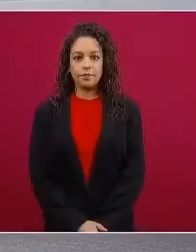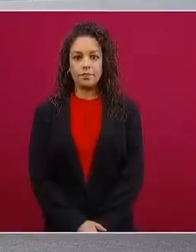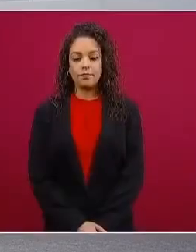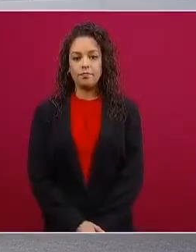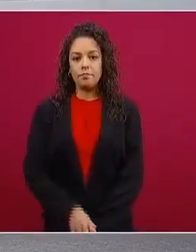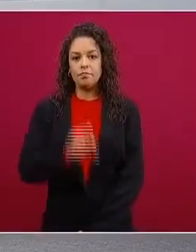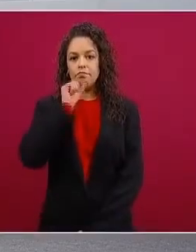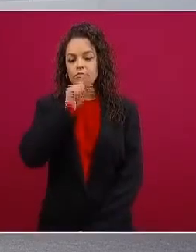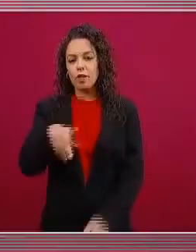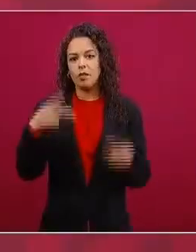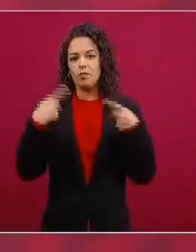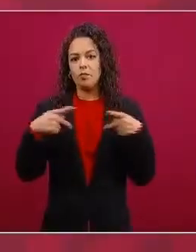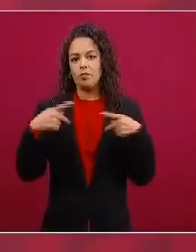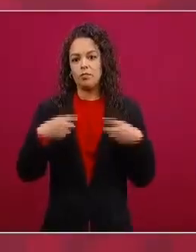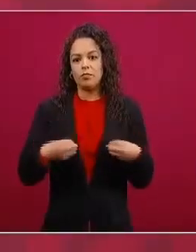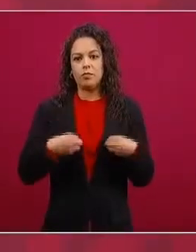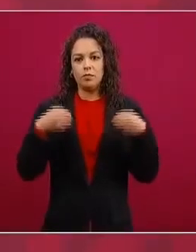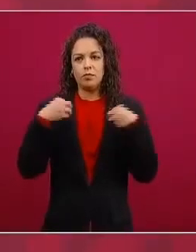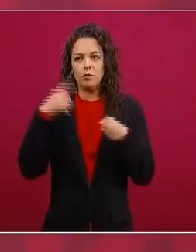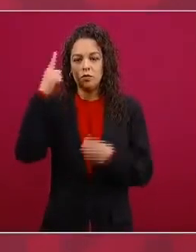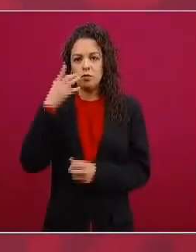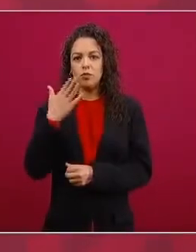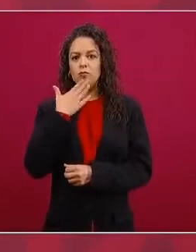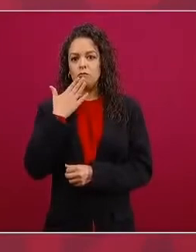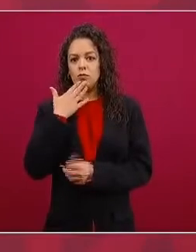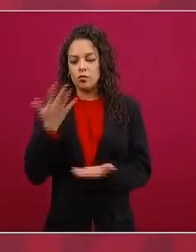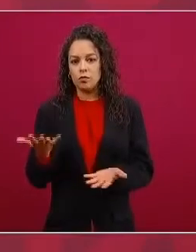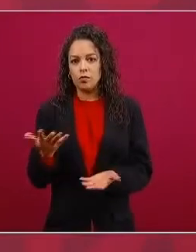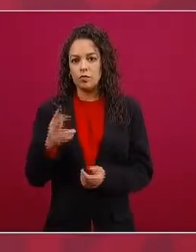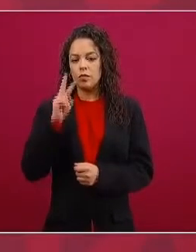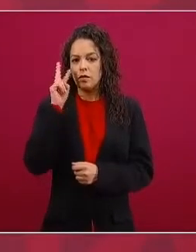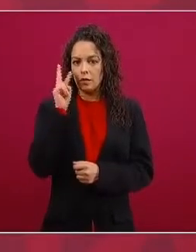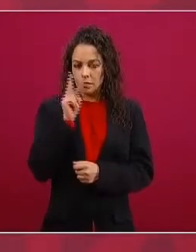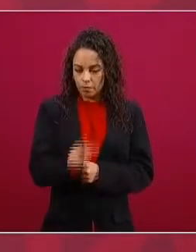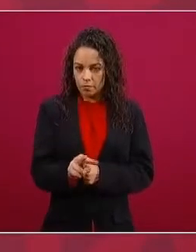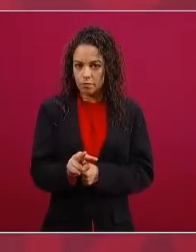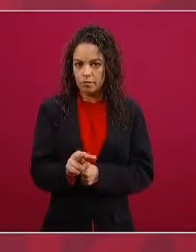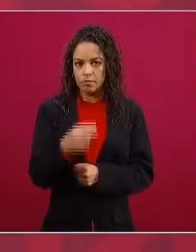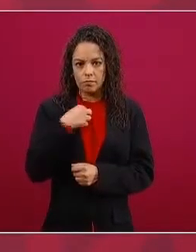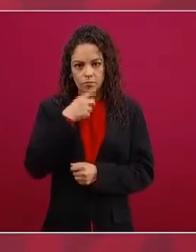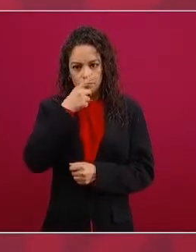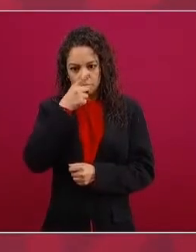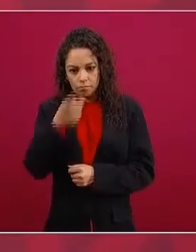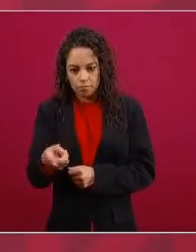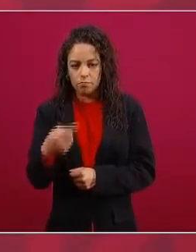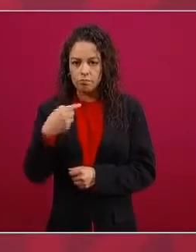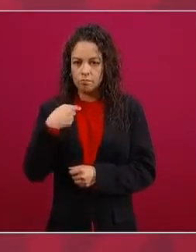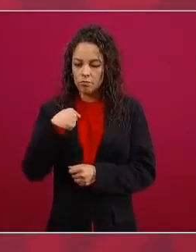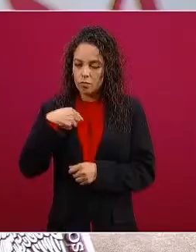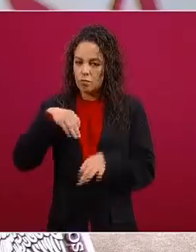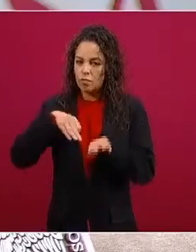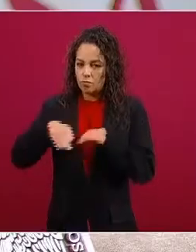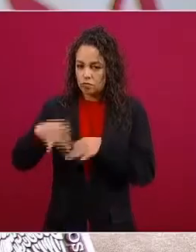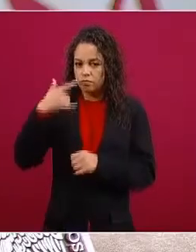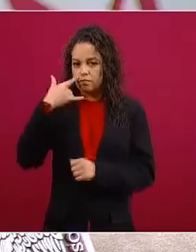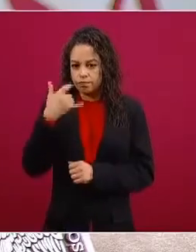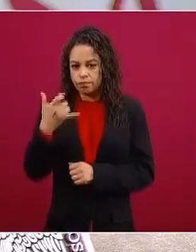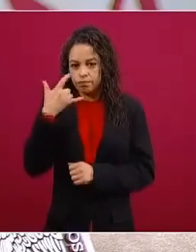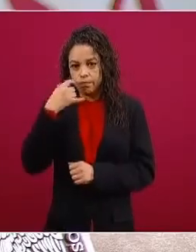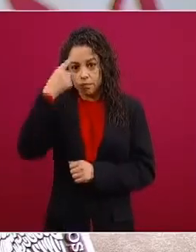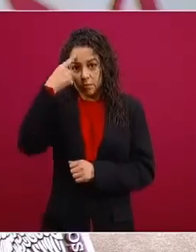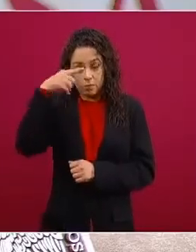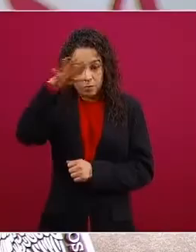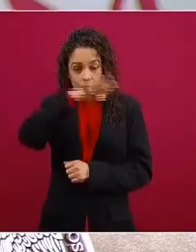que tengan confianza que estamos trabajando para que nadie padezca de atención